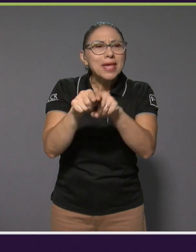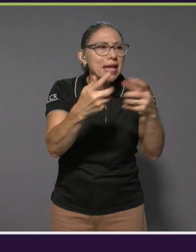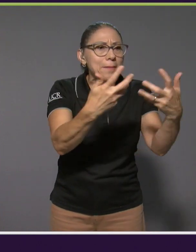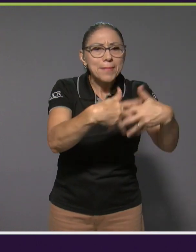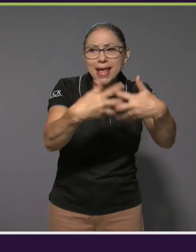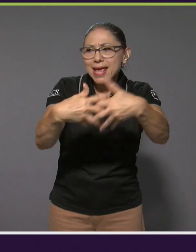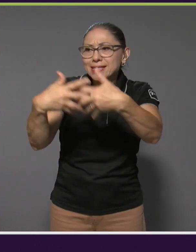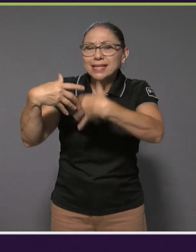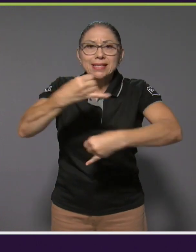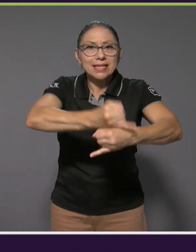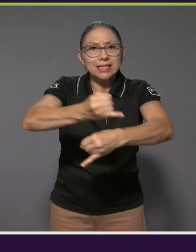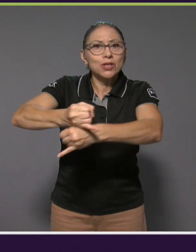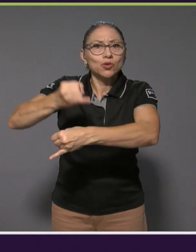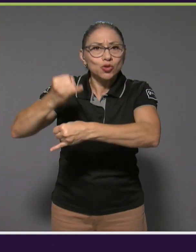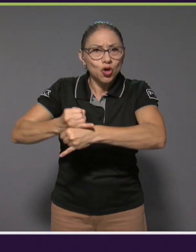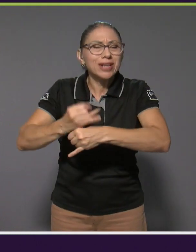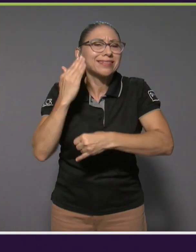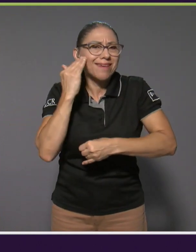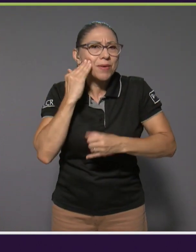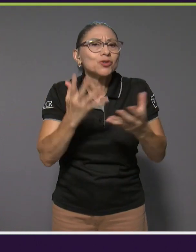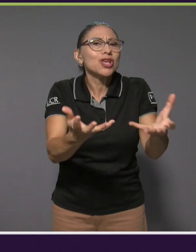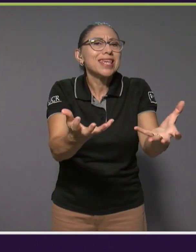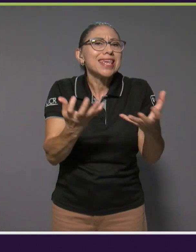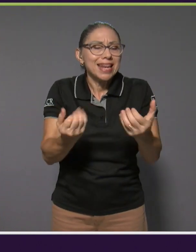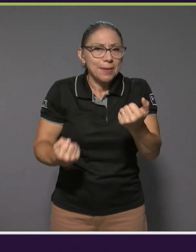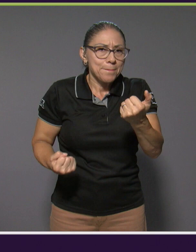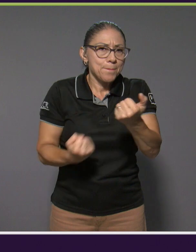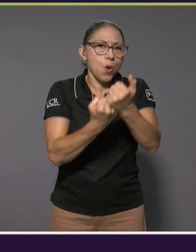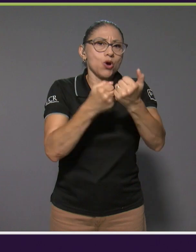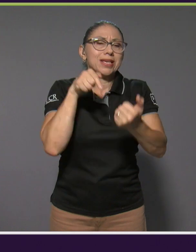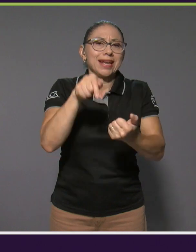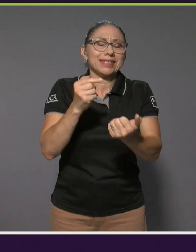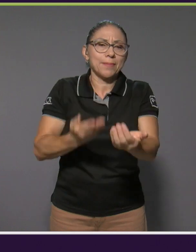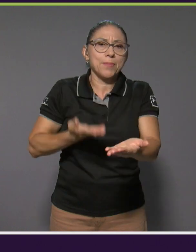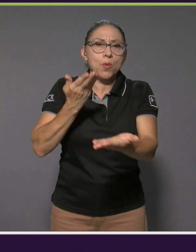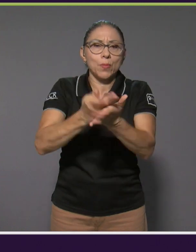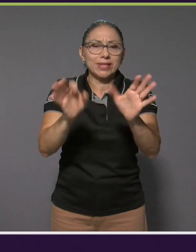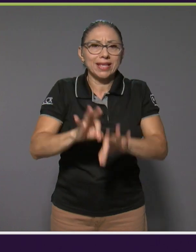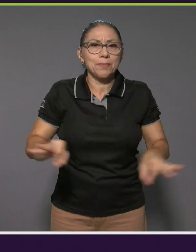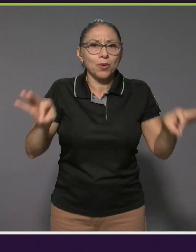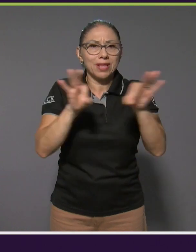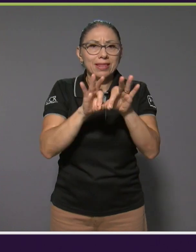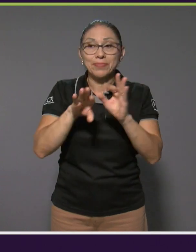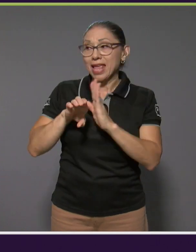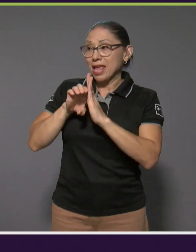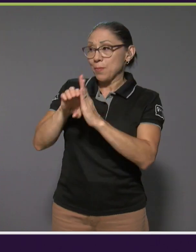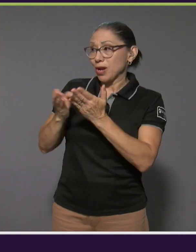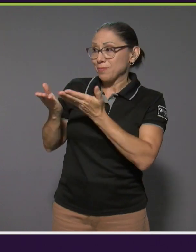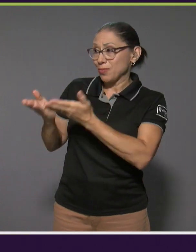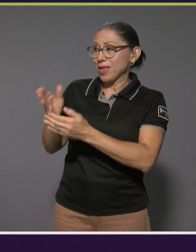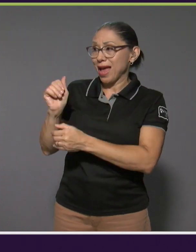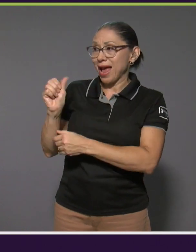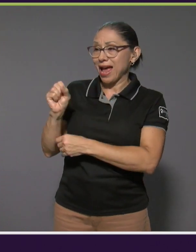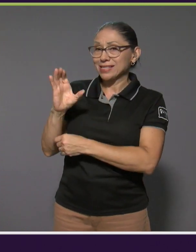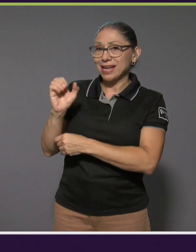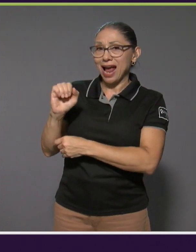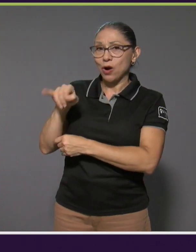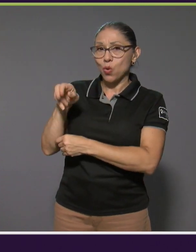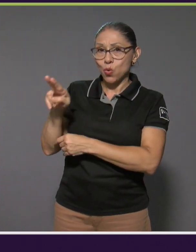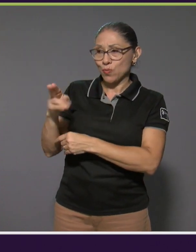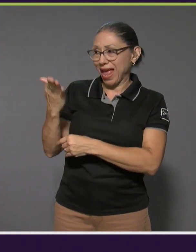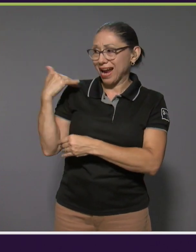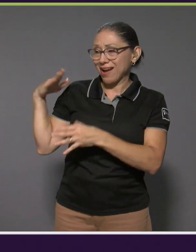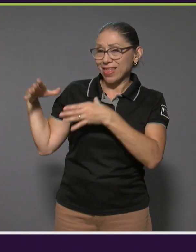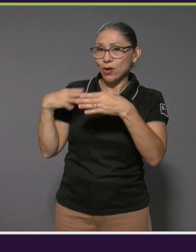no dudamos que quieren formar parte de esta iniciativa tan importante. Y en el caso de Azcajú, que acaba de celebrar sus 30 años también,